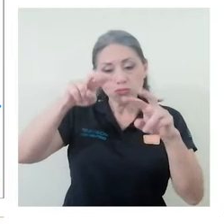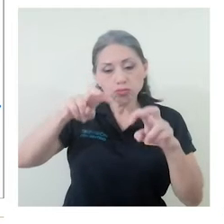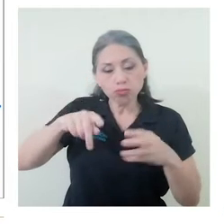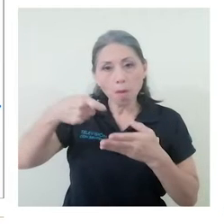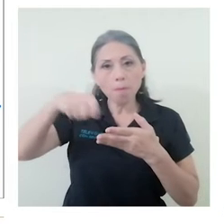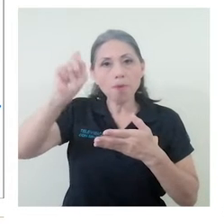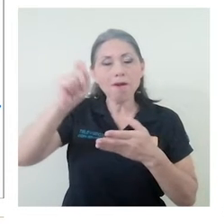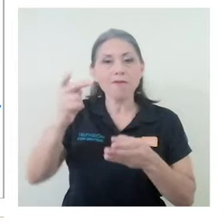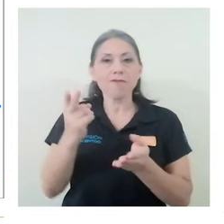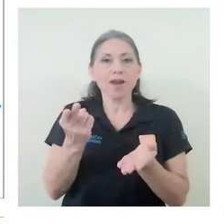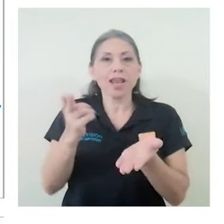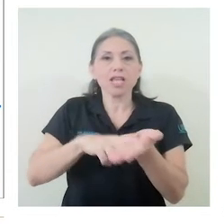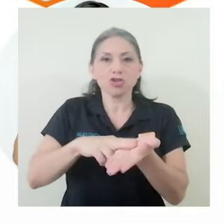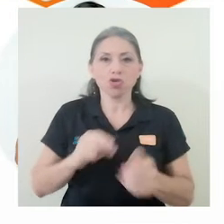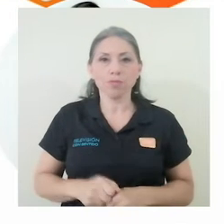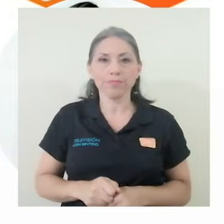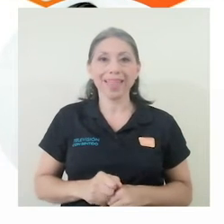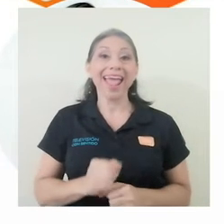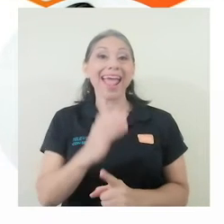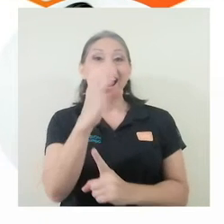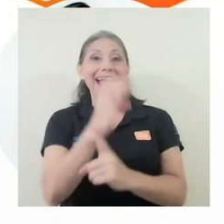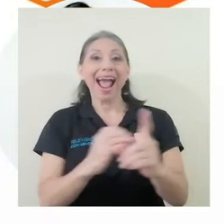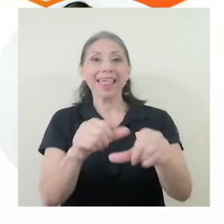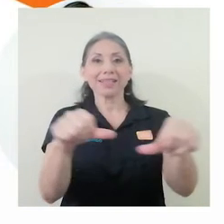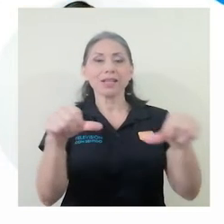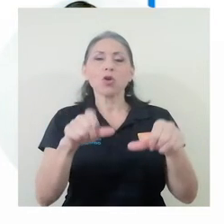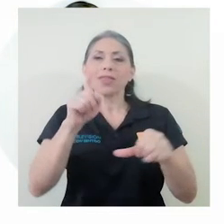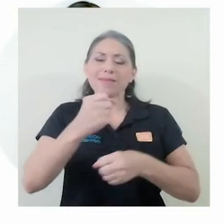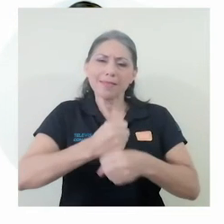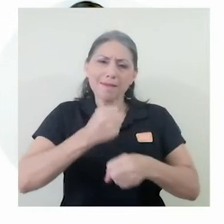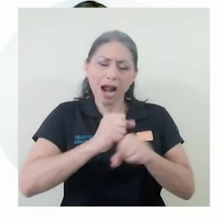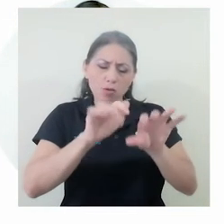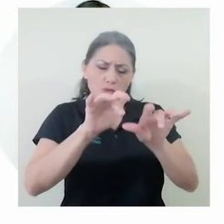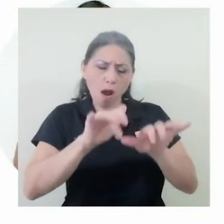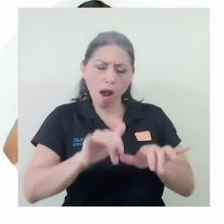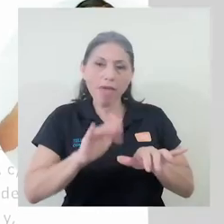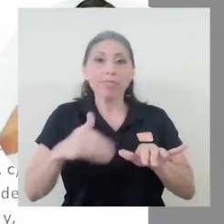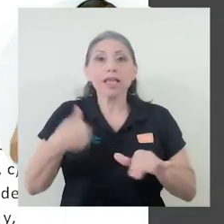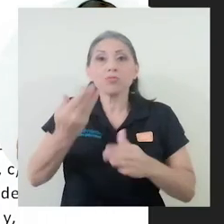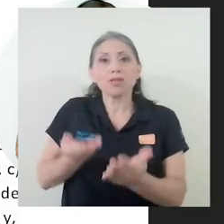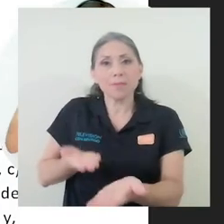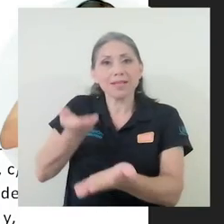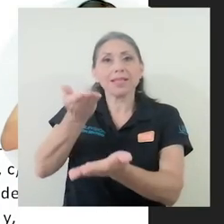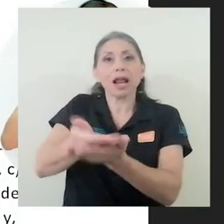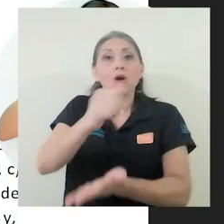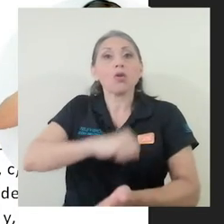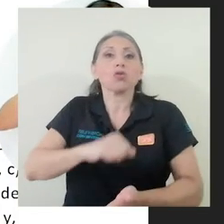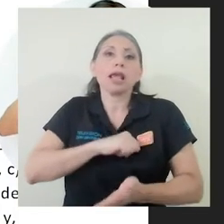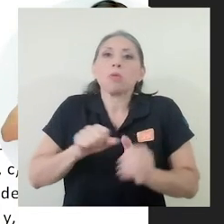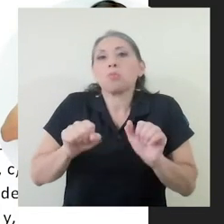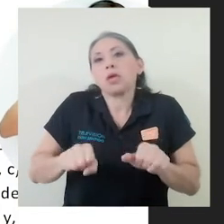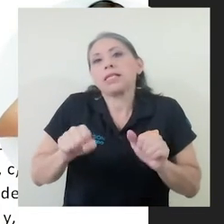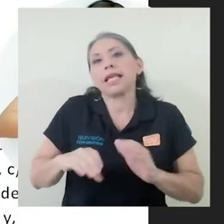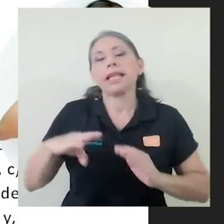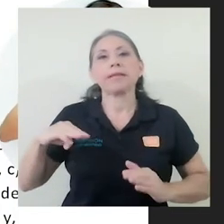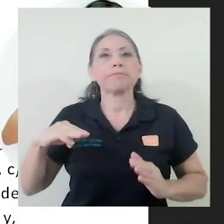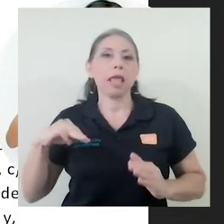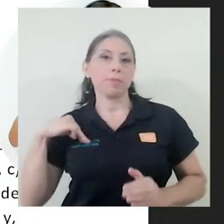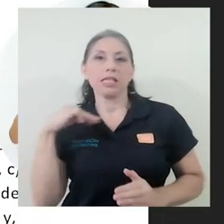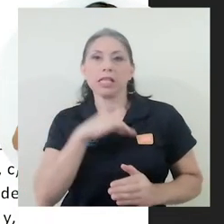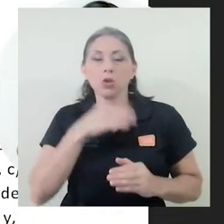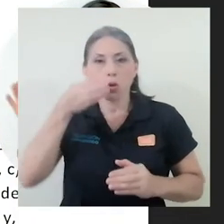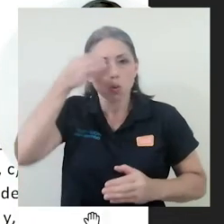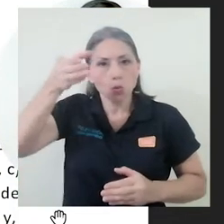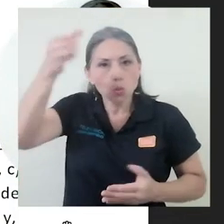registro. Cada sector debe trabajarlo y debe presentarlo a la autoridad correspondiente, que podría ser el Ministerio de Cultura, que